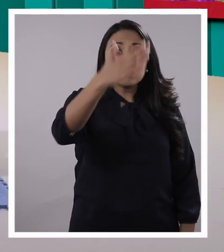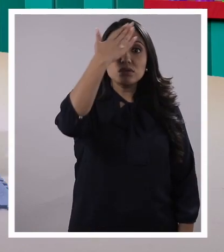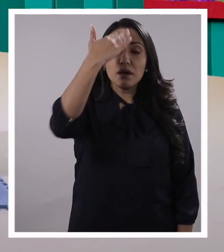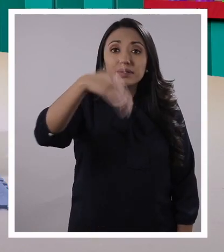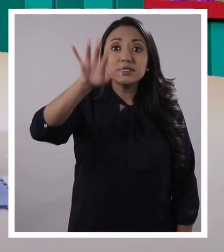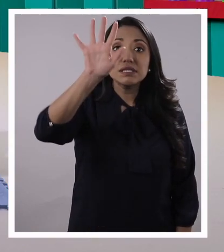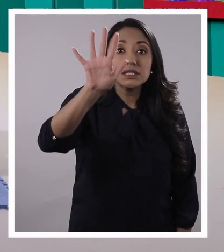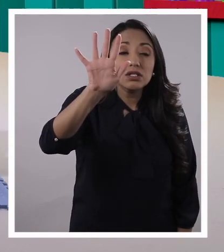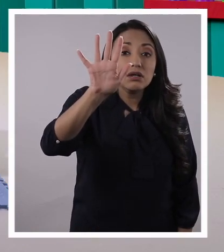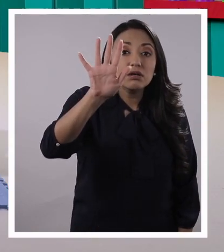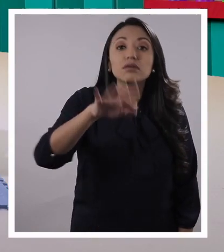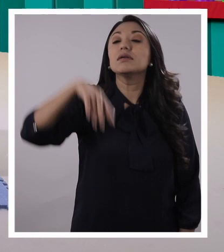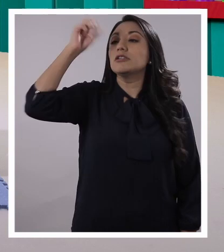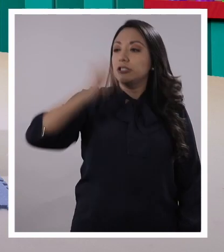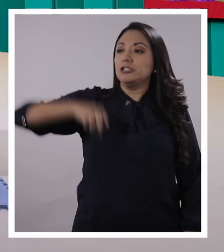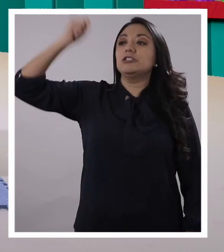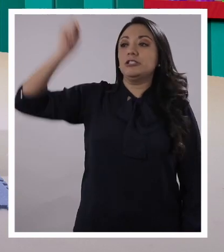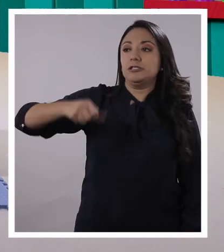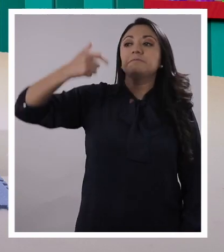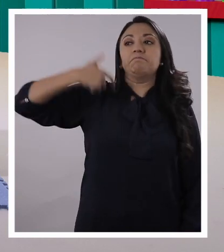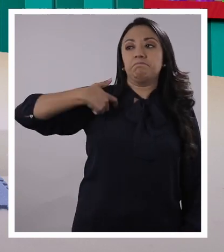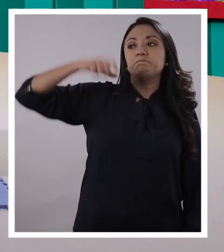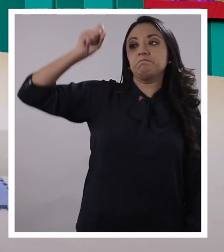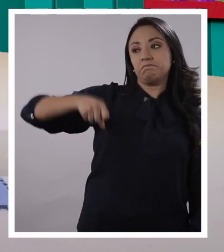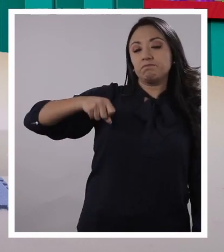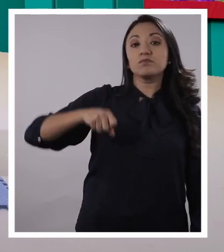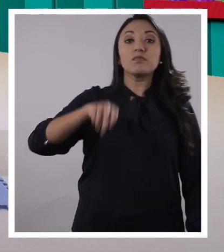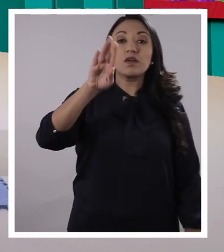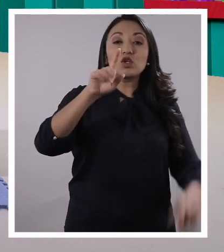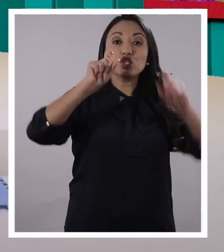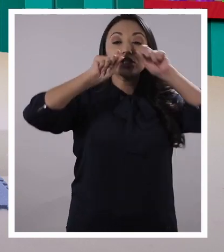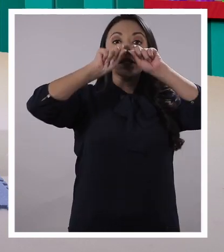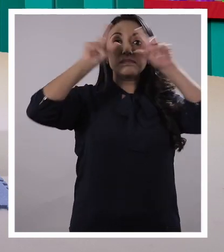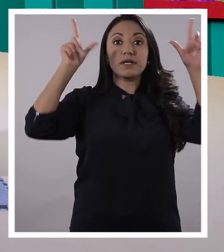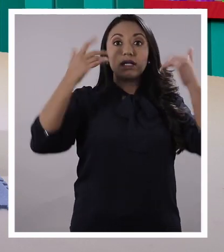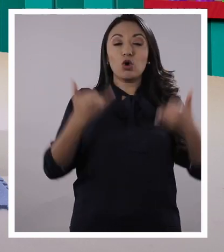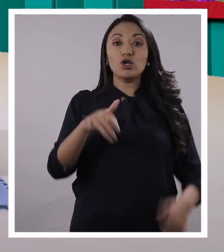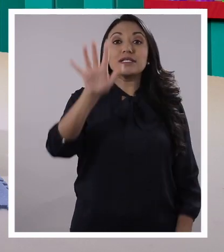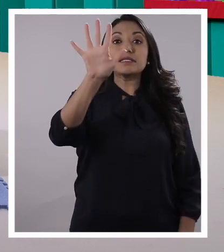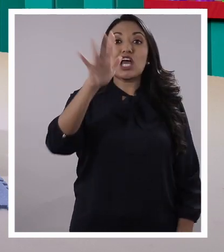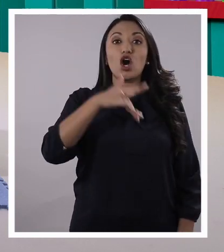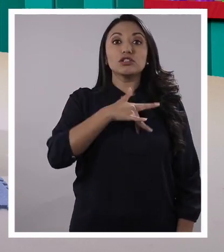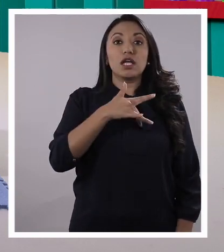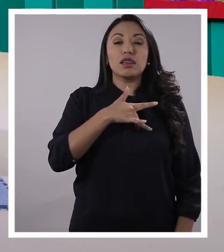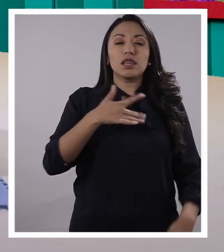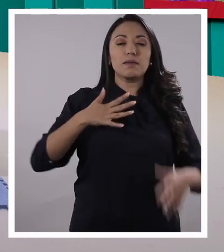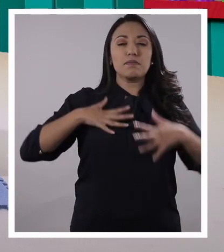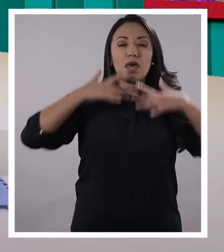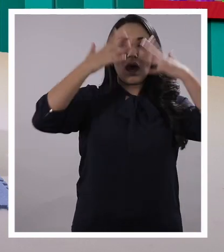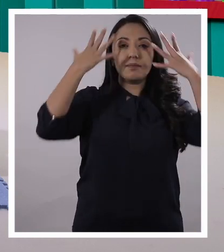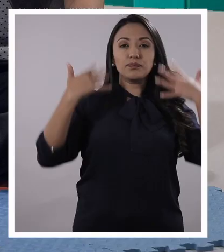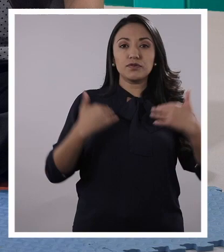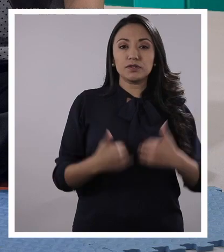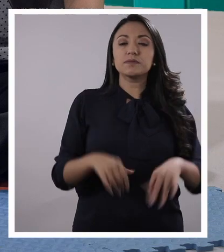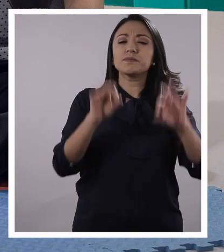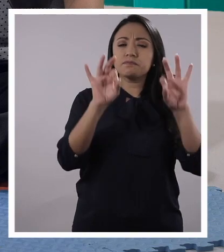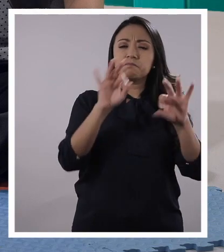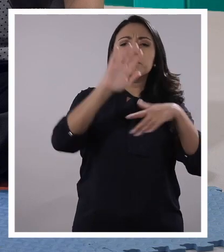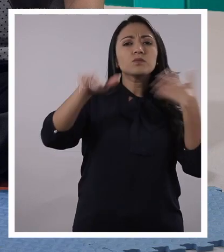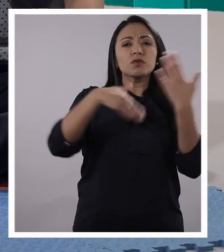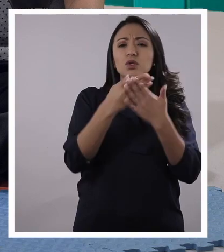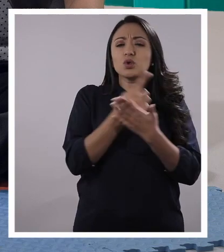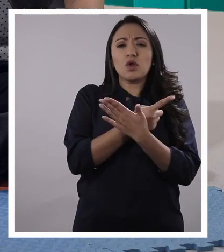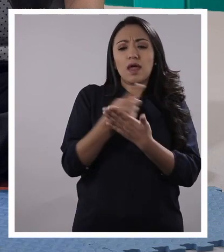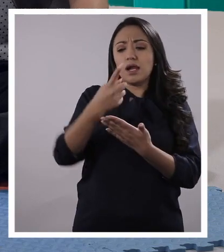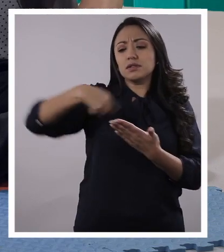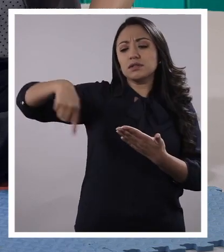sentidos? Ajá, ajá. Ajá, muy bien. Entonces, los vamos a despertar el día de hoy. Y como toda la semana hemos hablado acerca